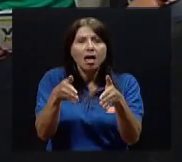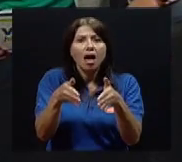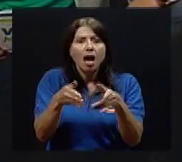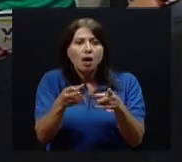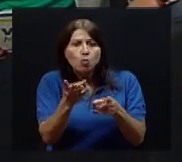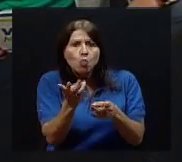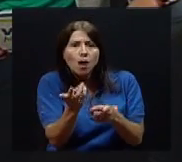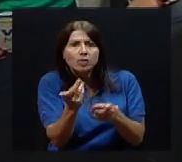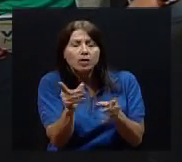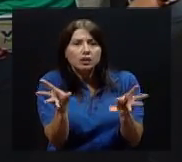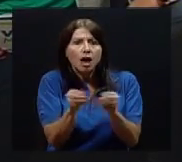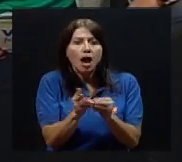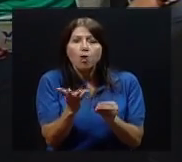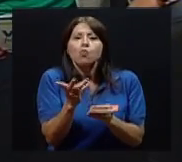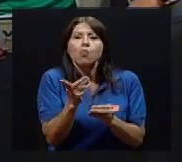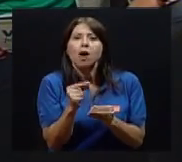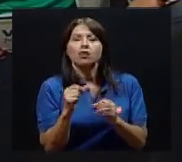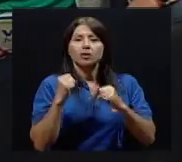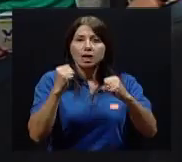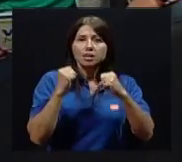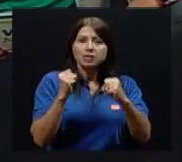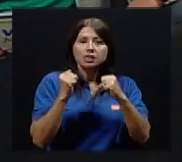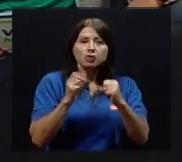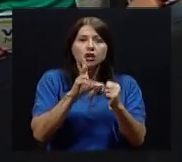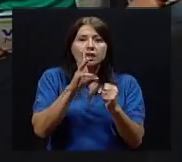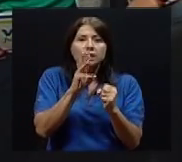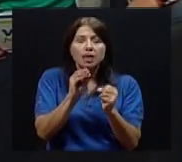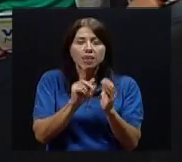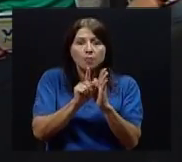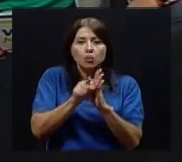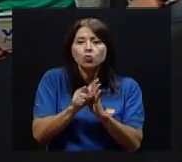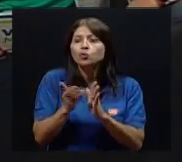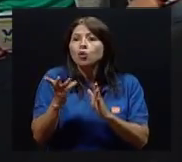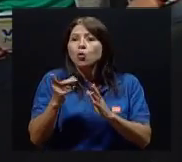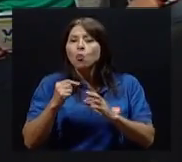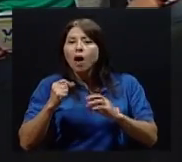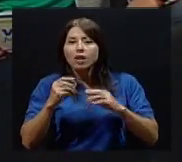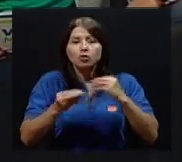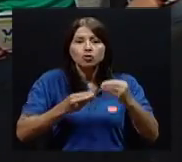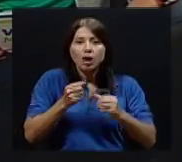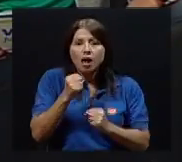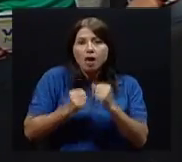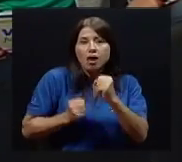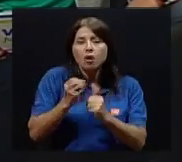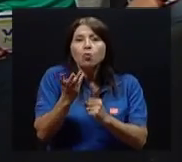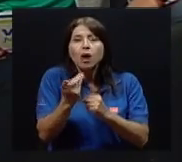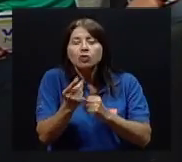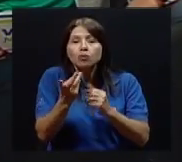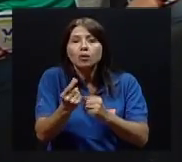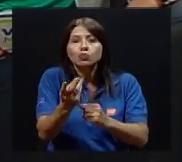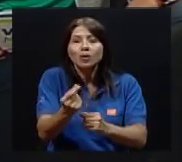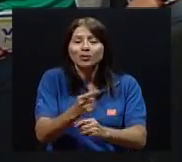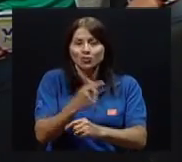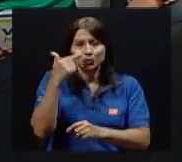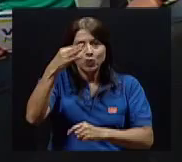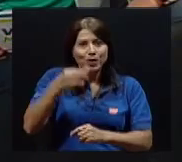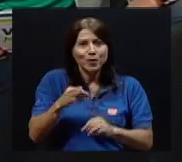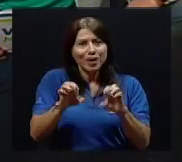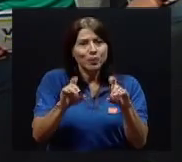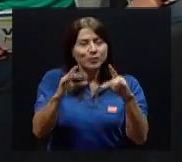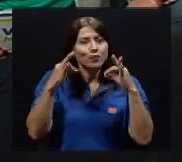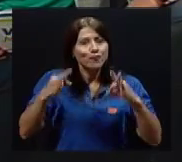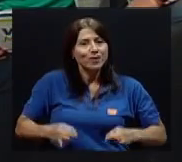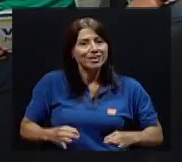en 60 minutos, cuántas lagartijas, cuántos minutos hace en la milla. Y yo creo que la educación física debería ir más allá, debería ser un